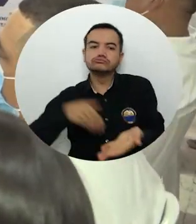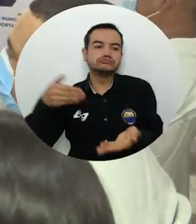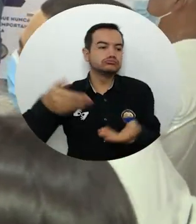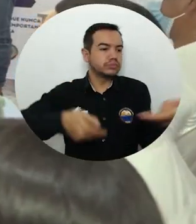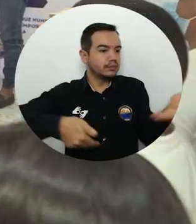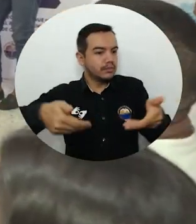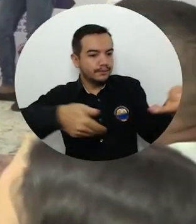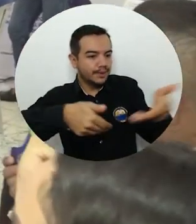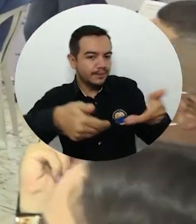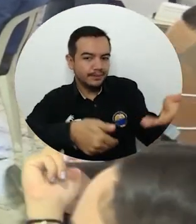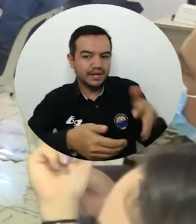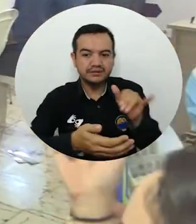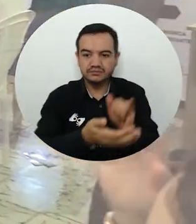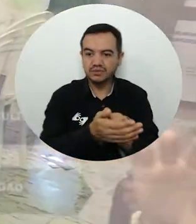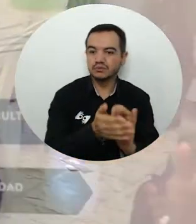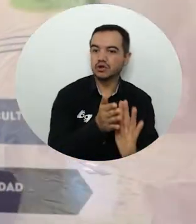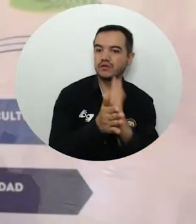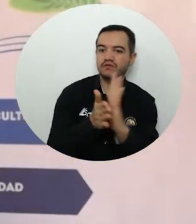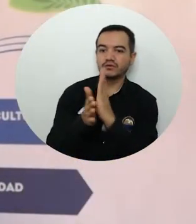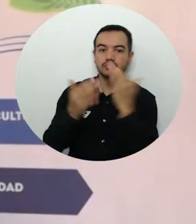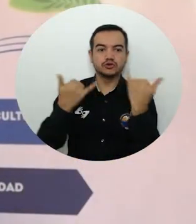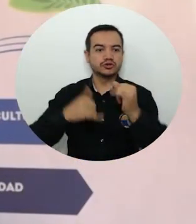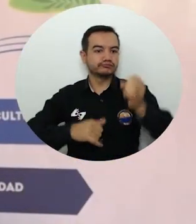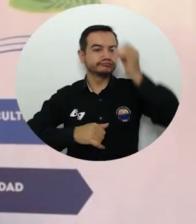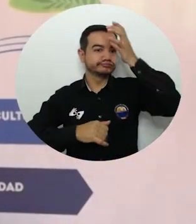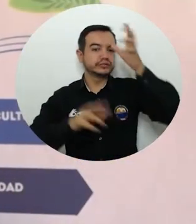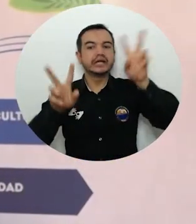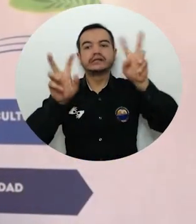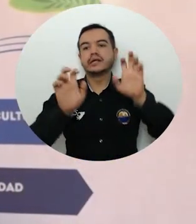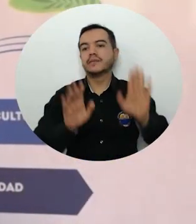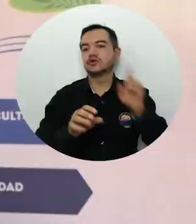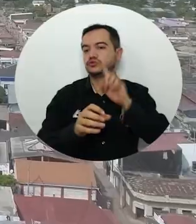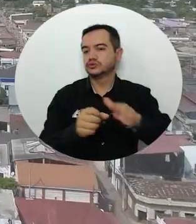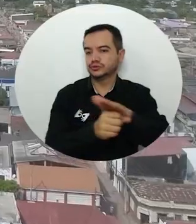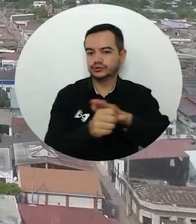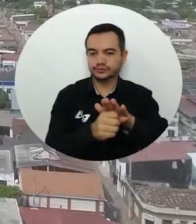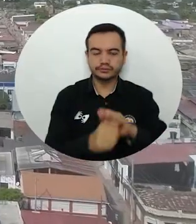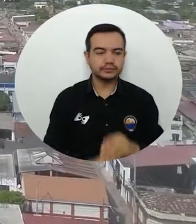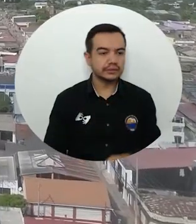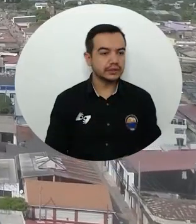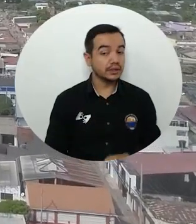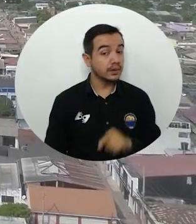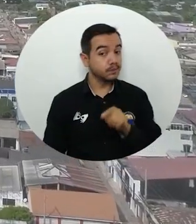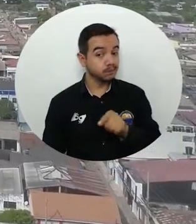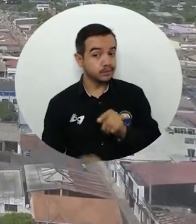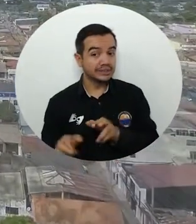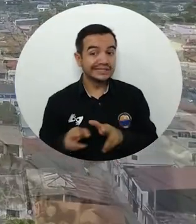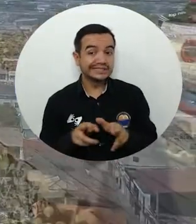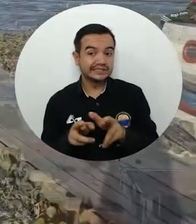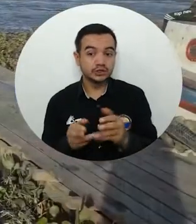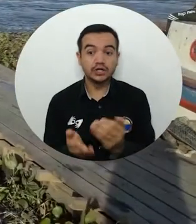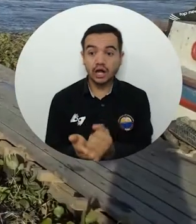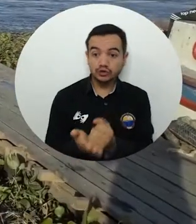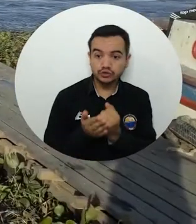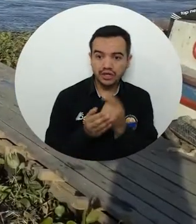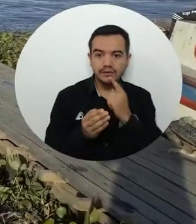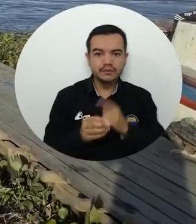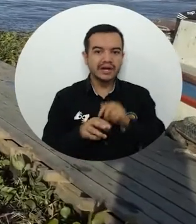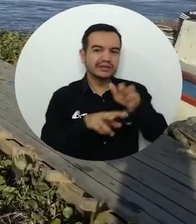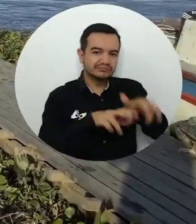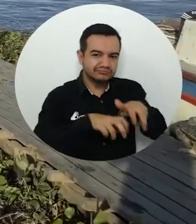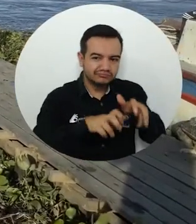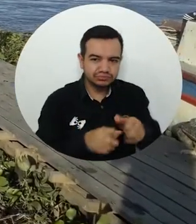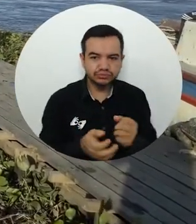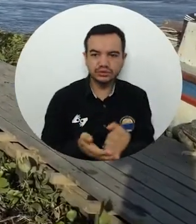aportar ideas con base en la información sobre la problemática que ellos están padeciendo. Aprovechar el río en términos de navegación, de agroindustria,